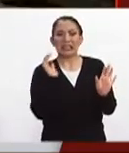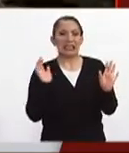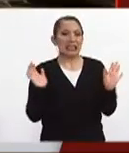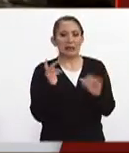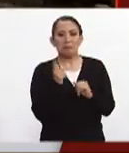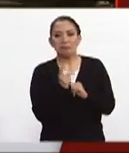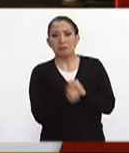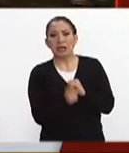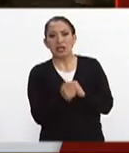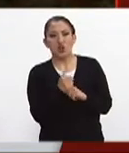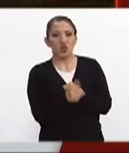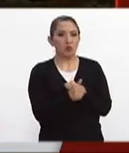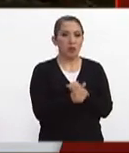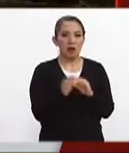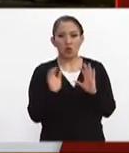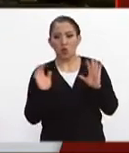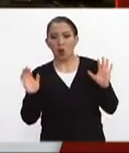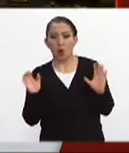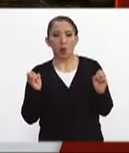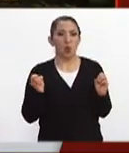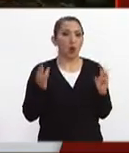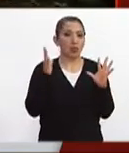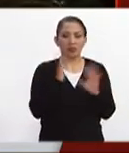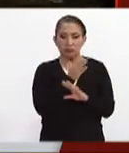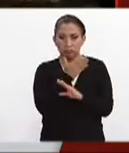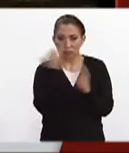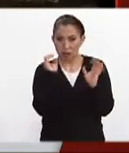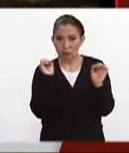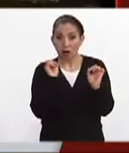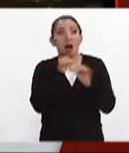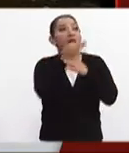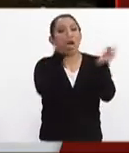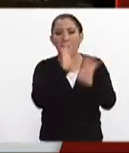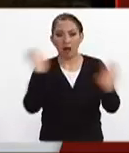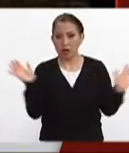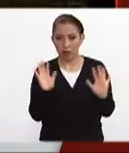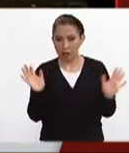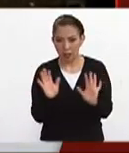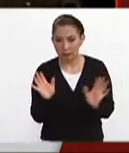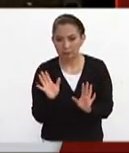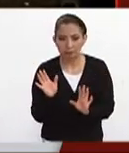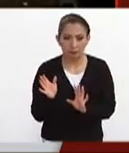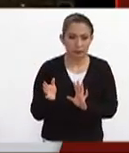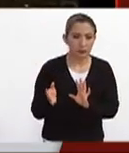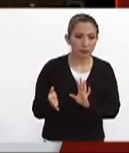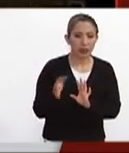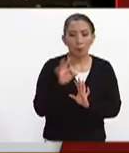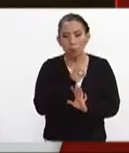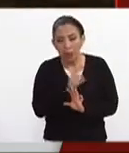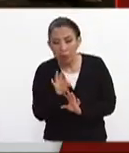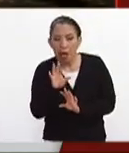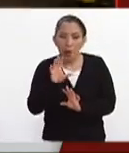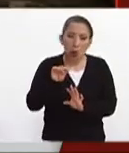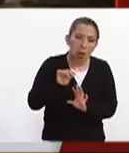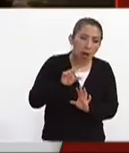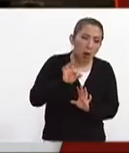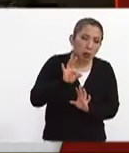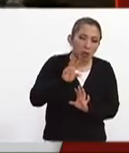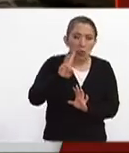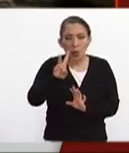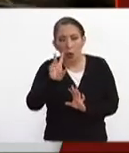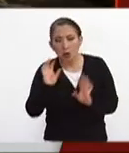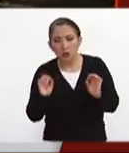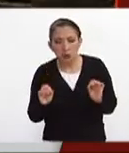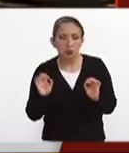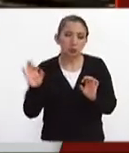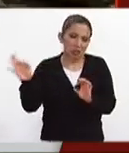arriesgar el número ni tampoco aventurarnos a decirlo podrían ser 42 personas